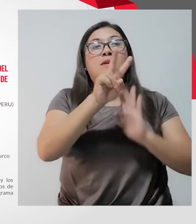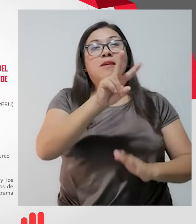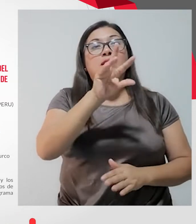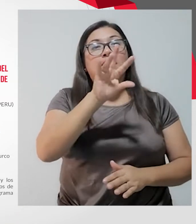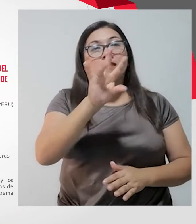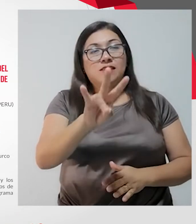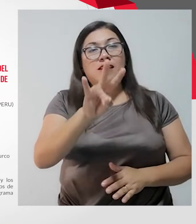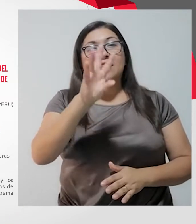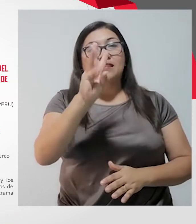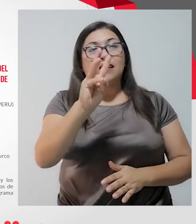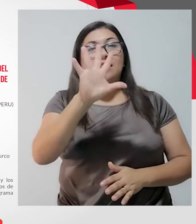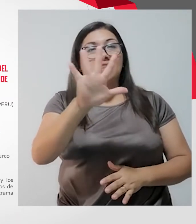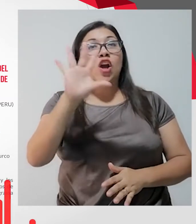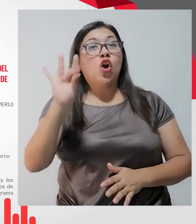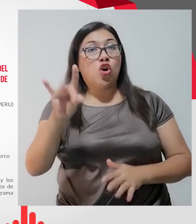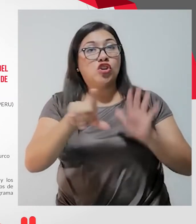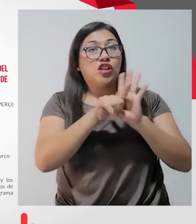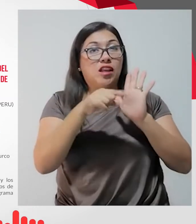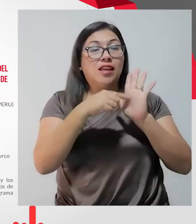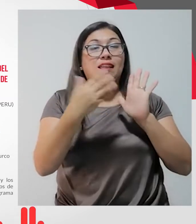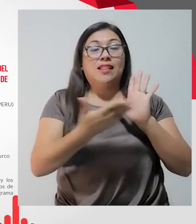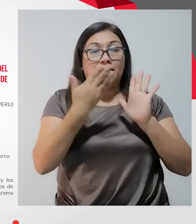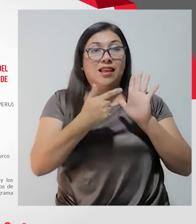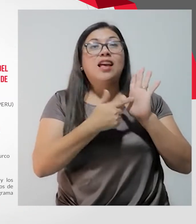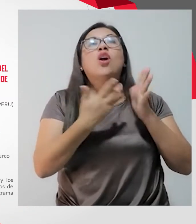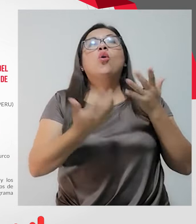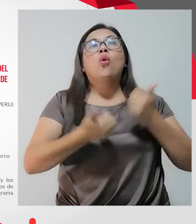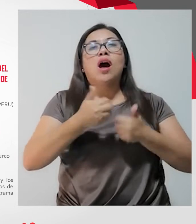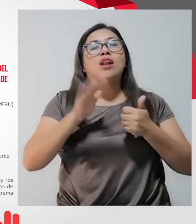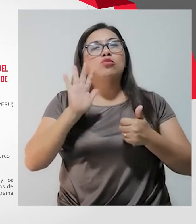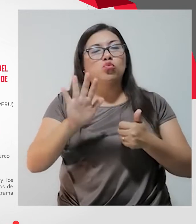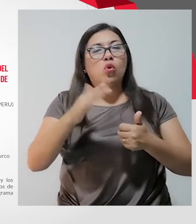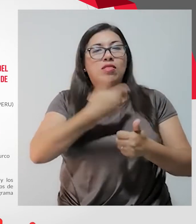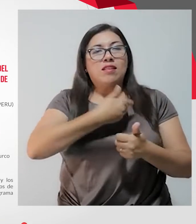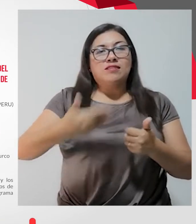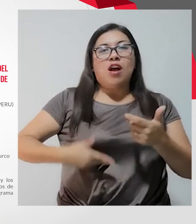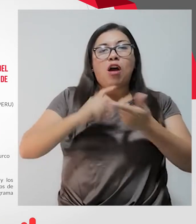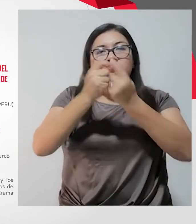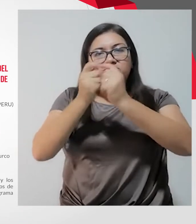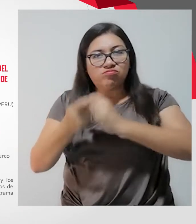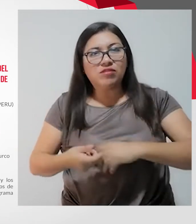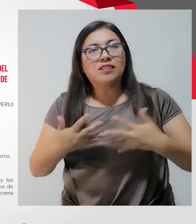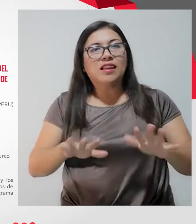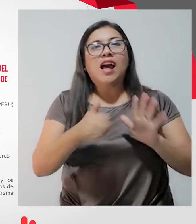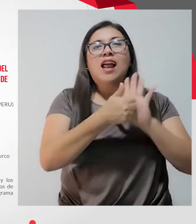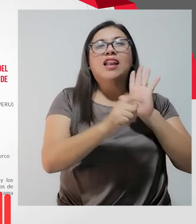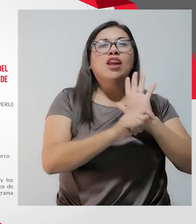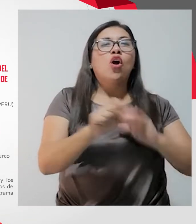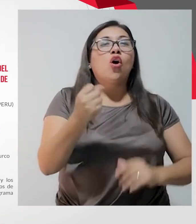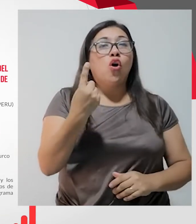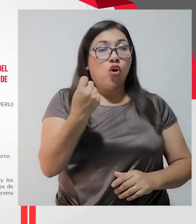.658, Ley Marco de Modernización del Estado. En su artículo 11